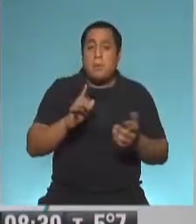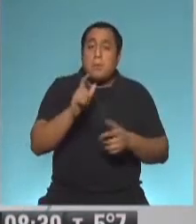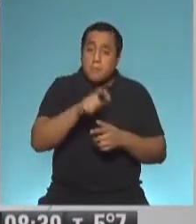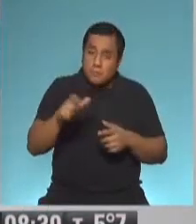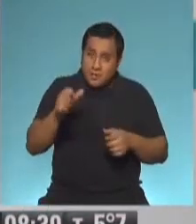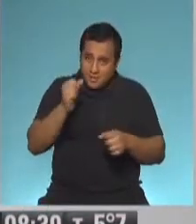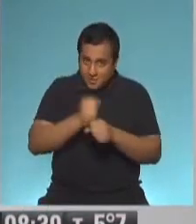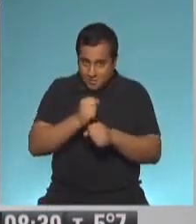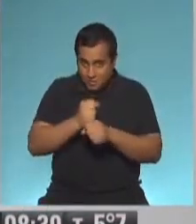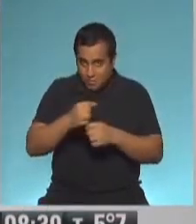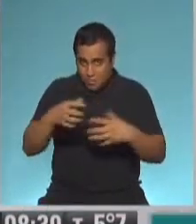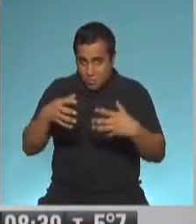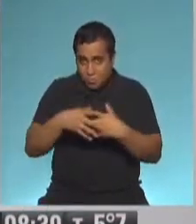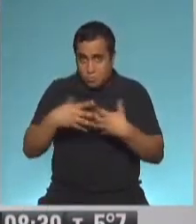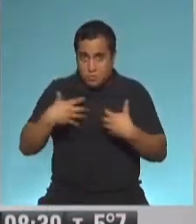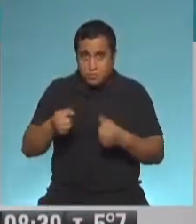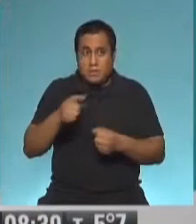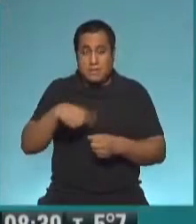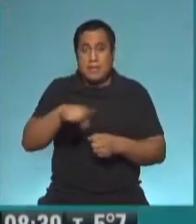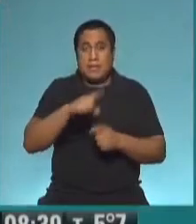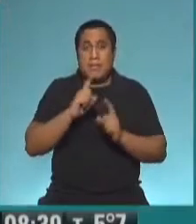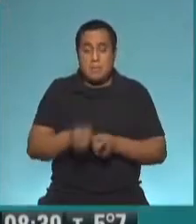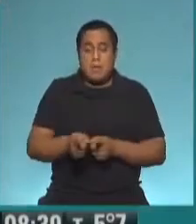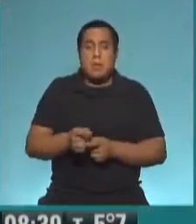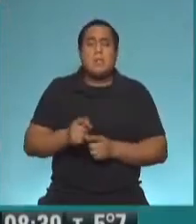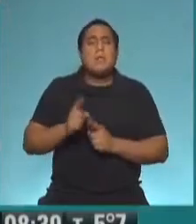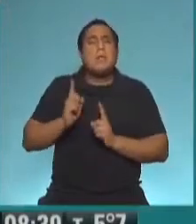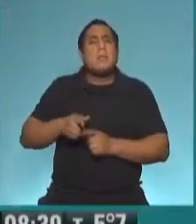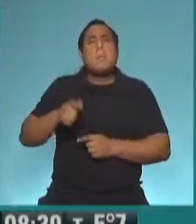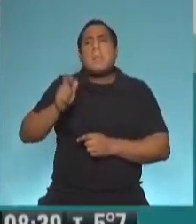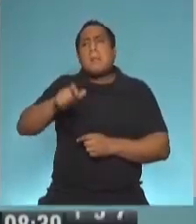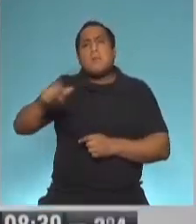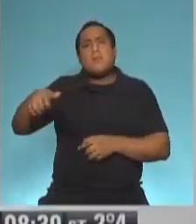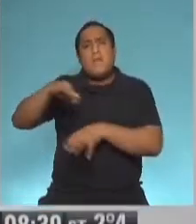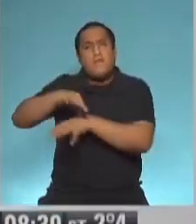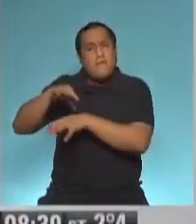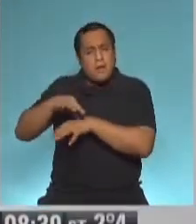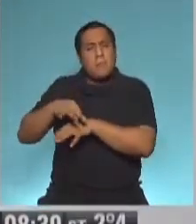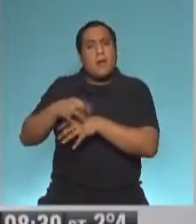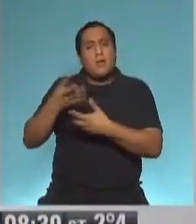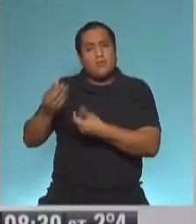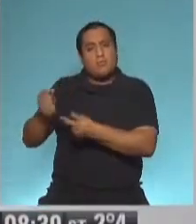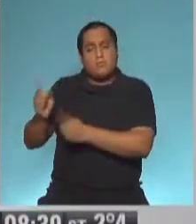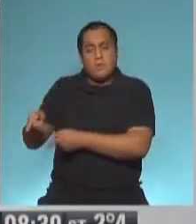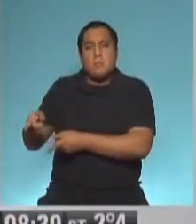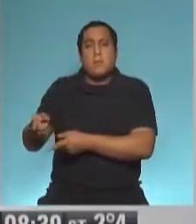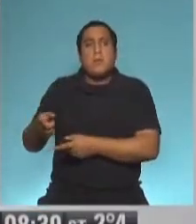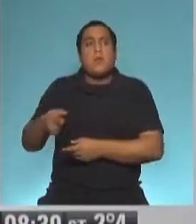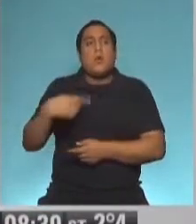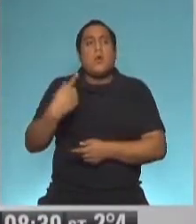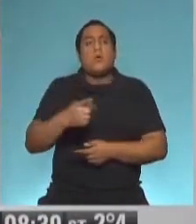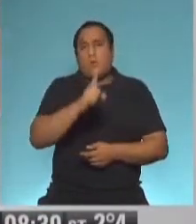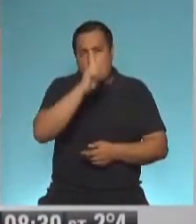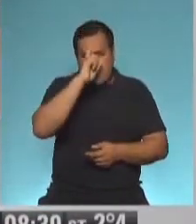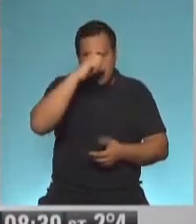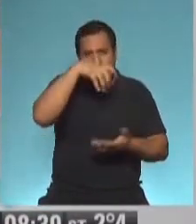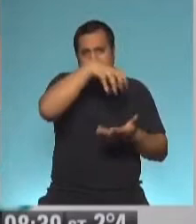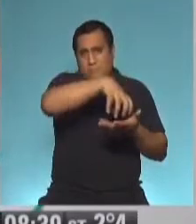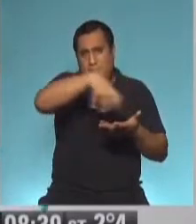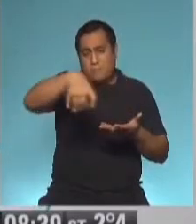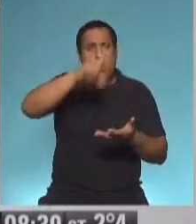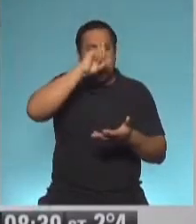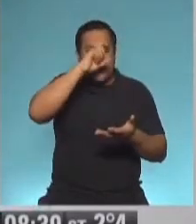trabajadores en particular, y fundamentalmente para el paciente y para los hospitales monovalentes. Esos hospitales